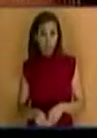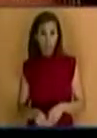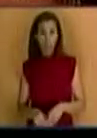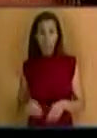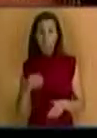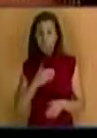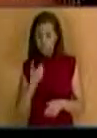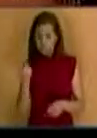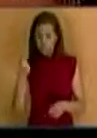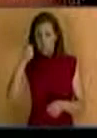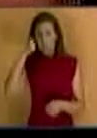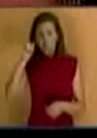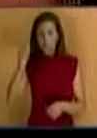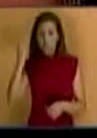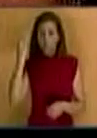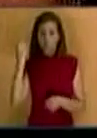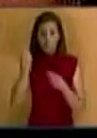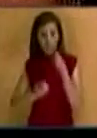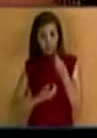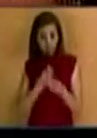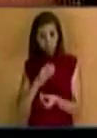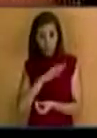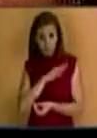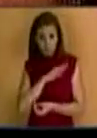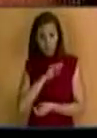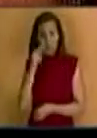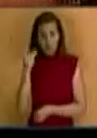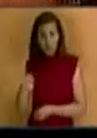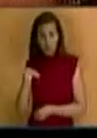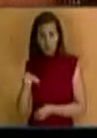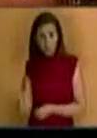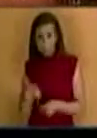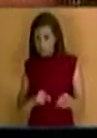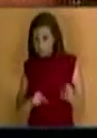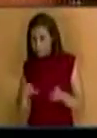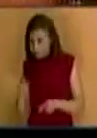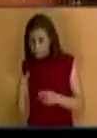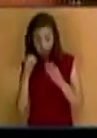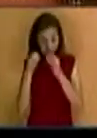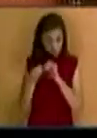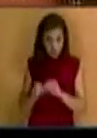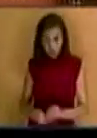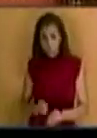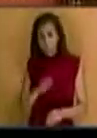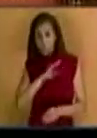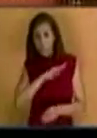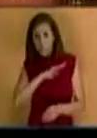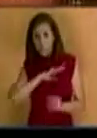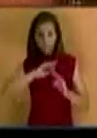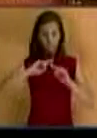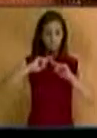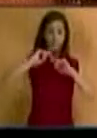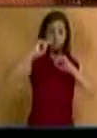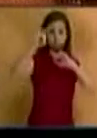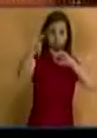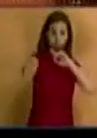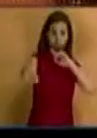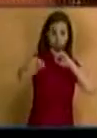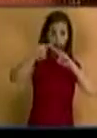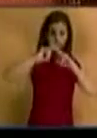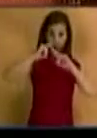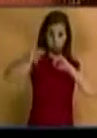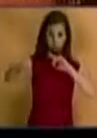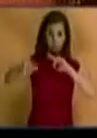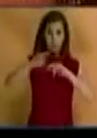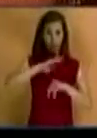Vamos a acordarnos que estamos haciendo, a nivel nacional, se están haciendo unas reparaciones en el distribuidor